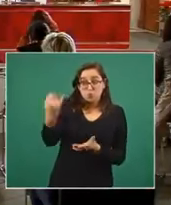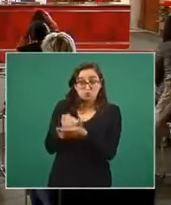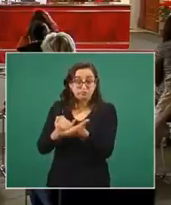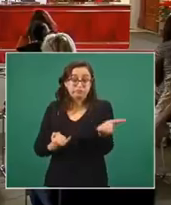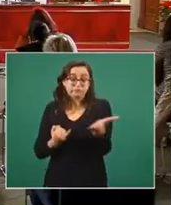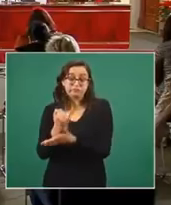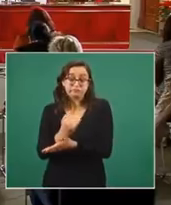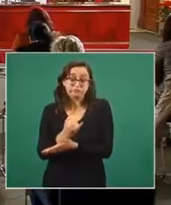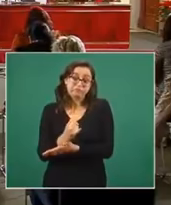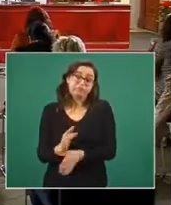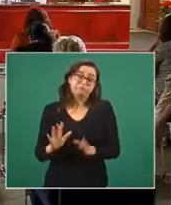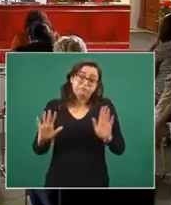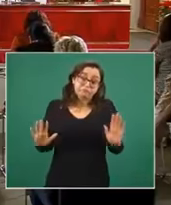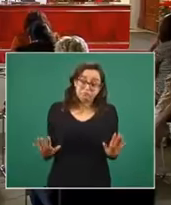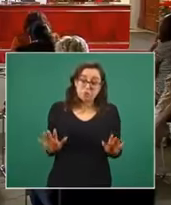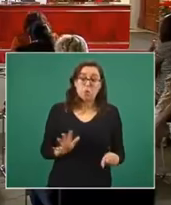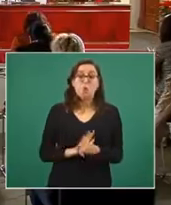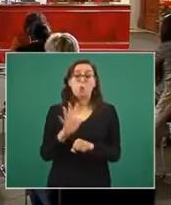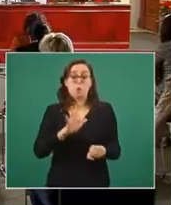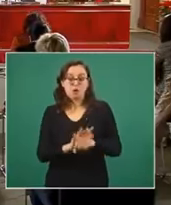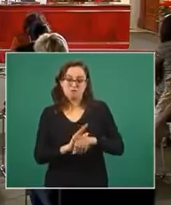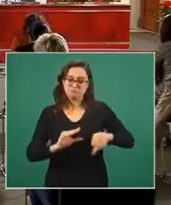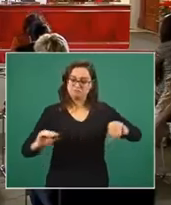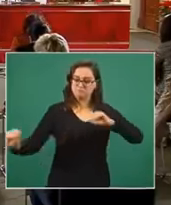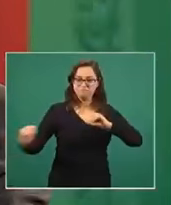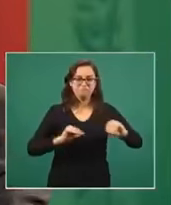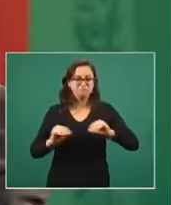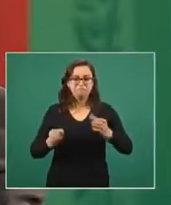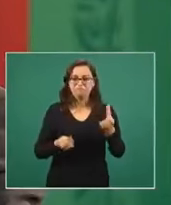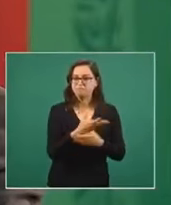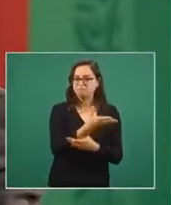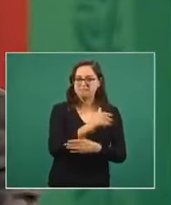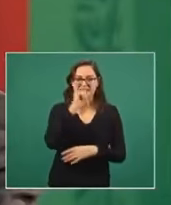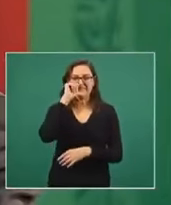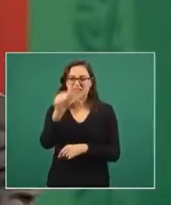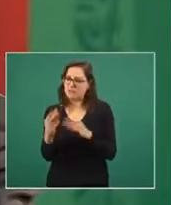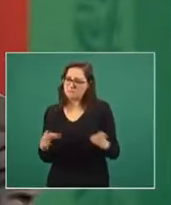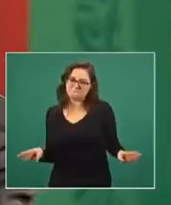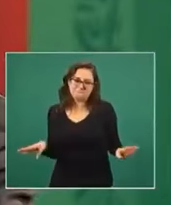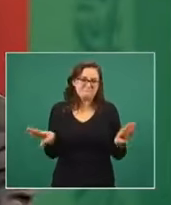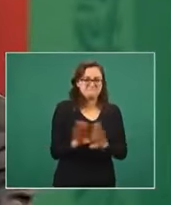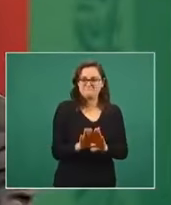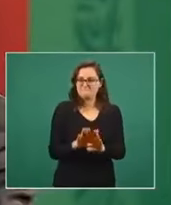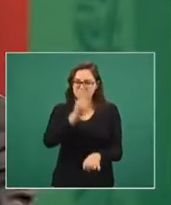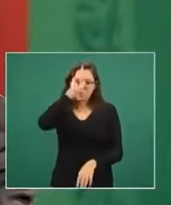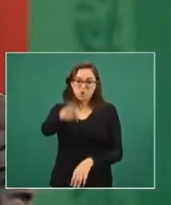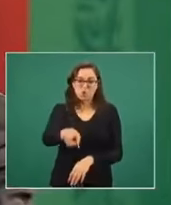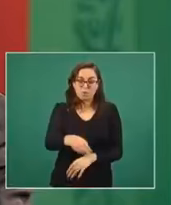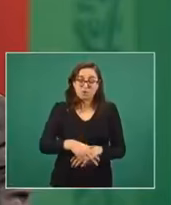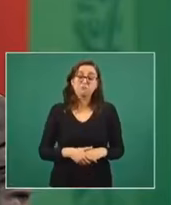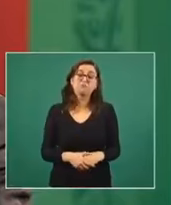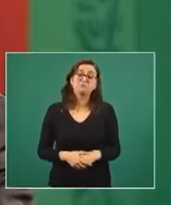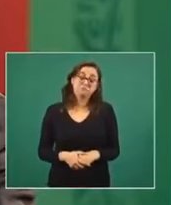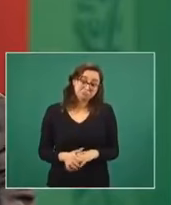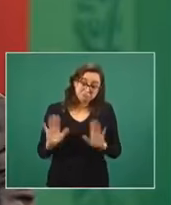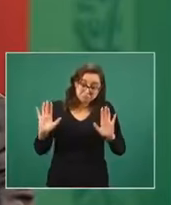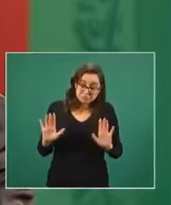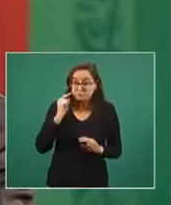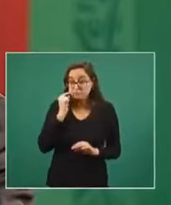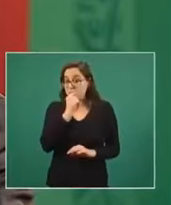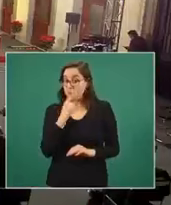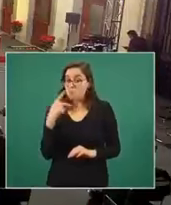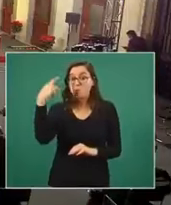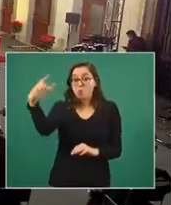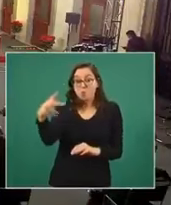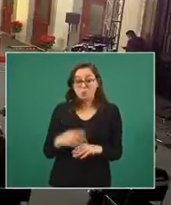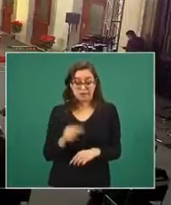que son de suspensión absoluta de la movilidad. En México, como lo venimos platicando, pero siempre es útil un